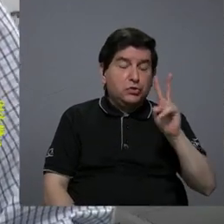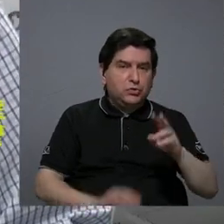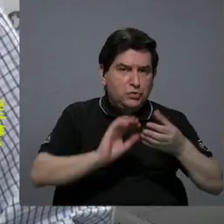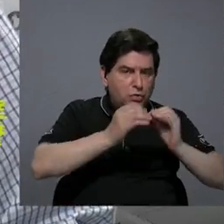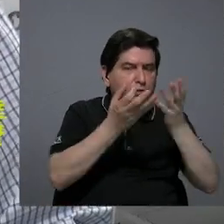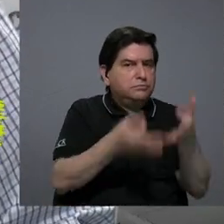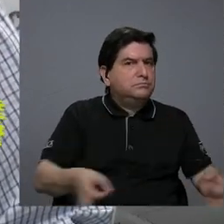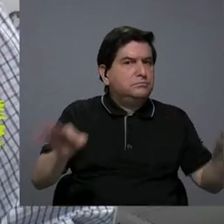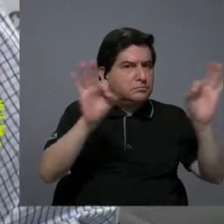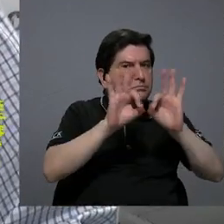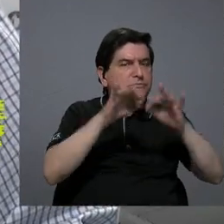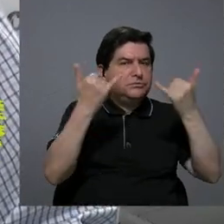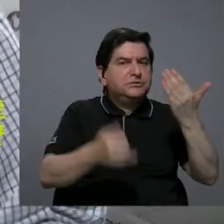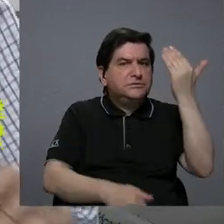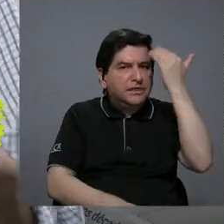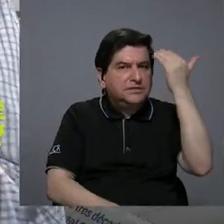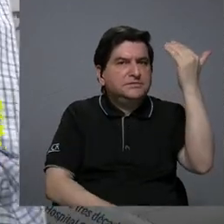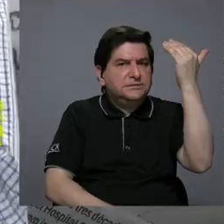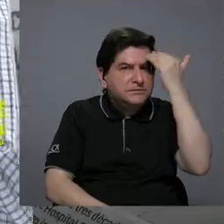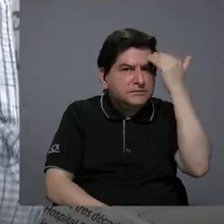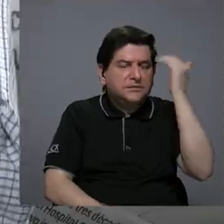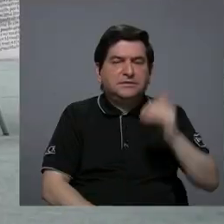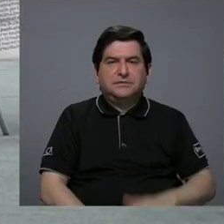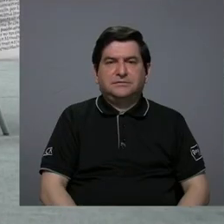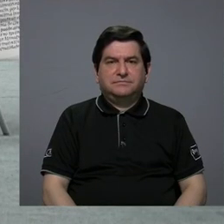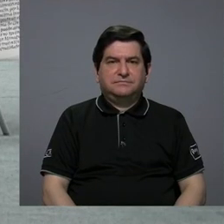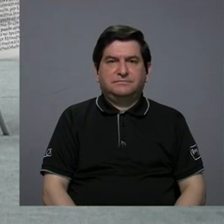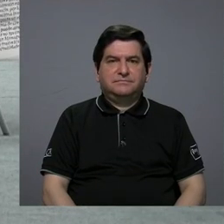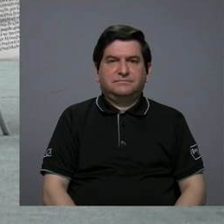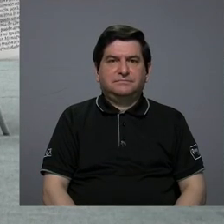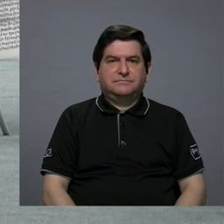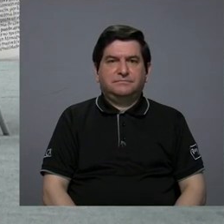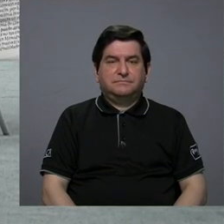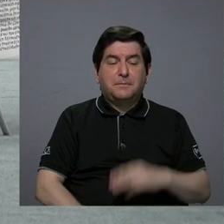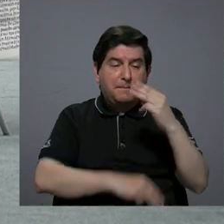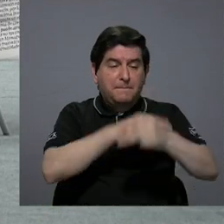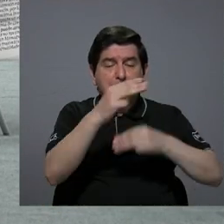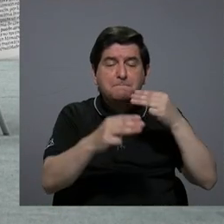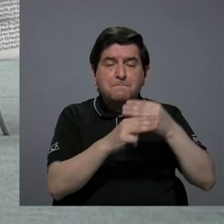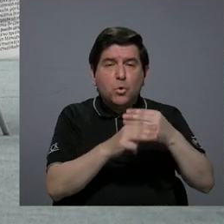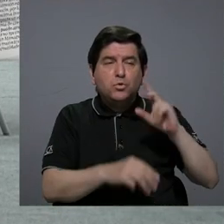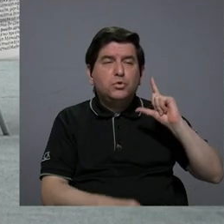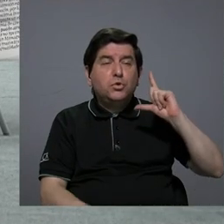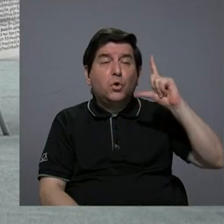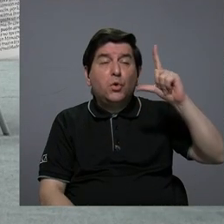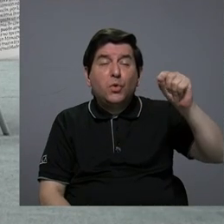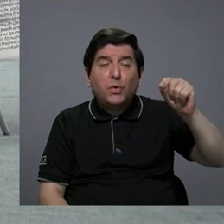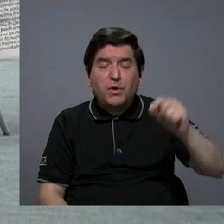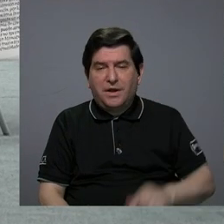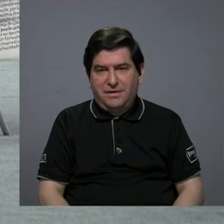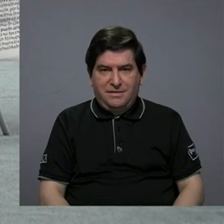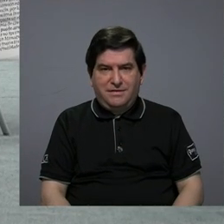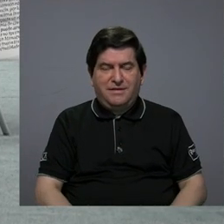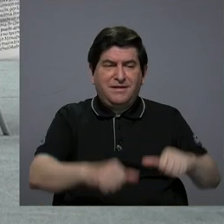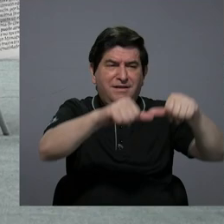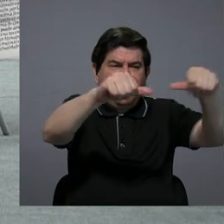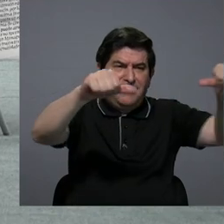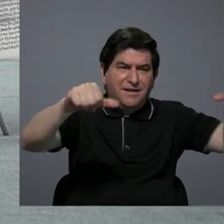importantes. Ya sabemos que el mundo rural, que la zona